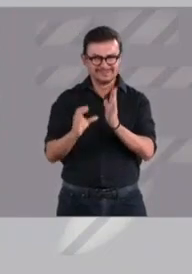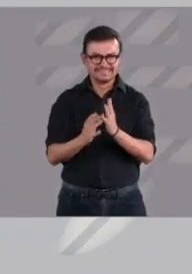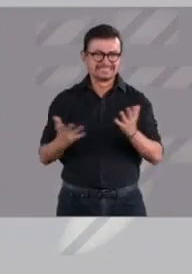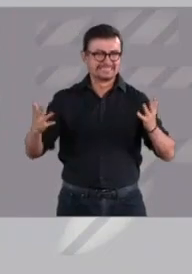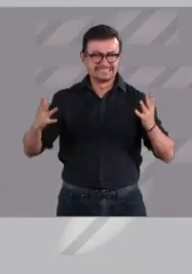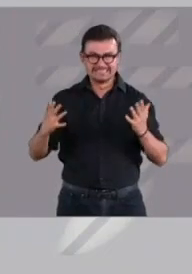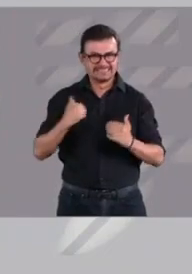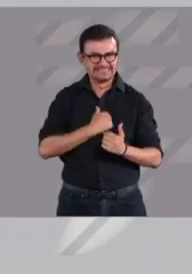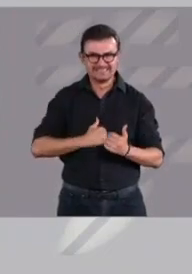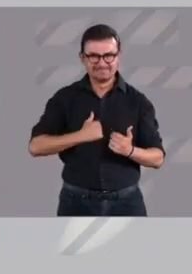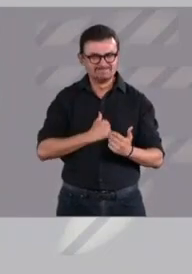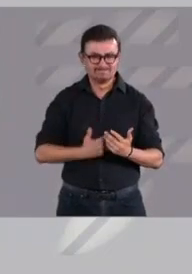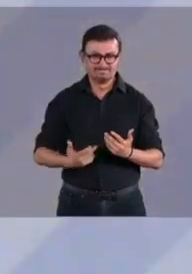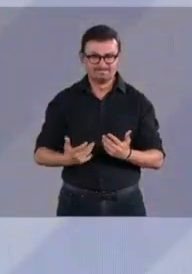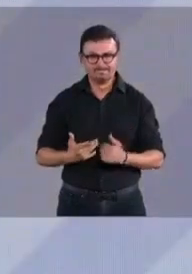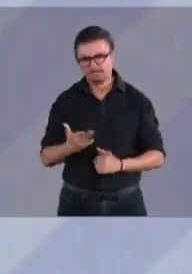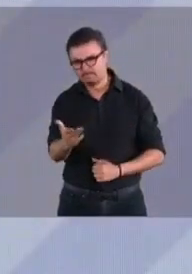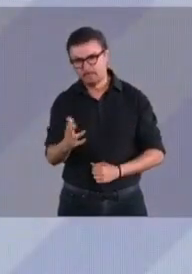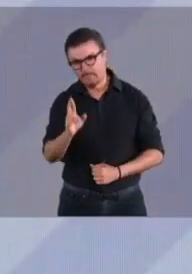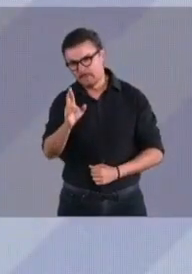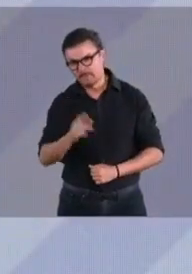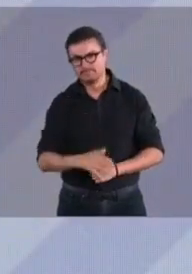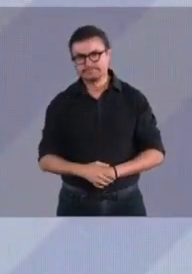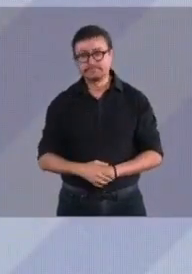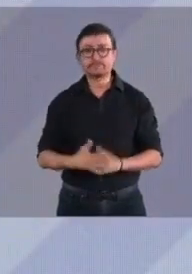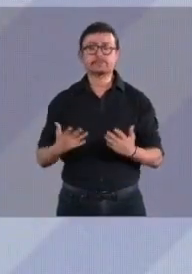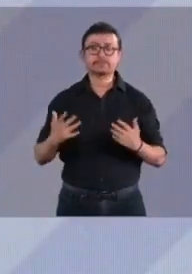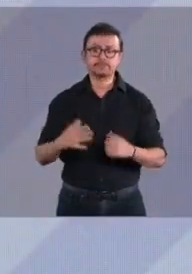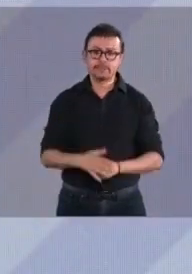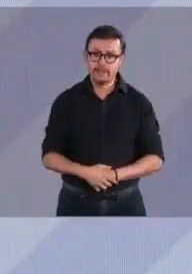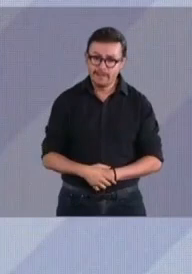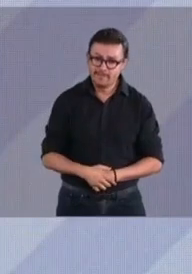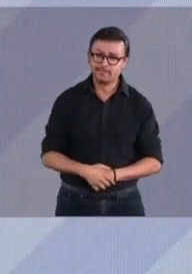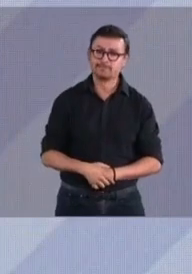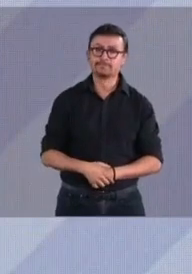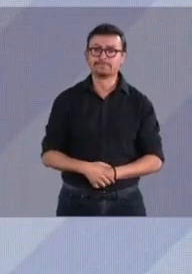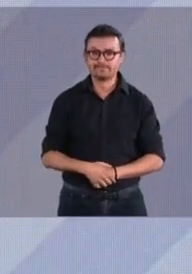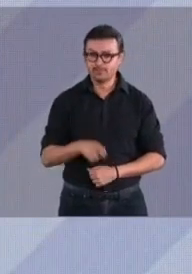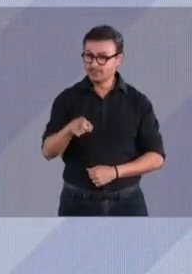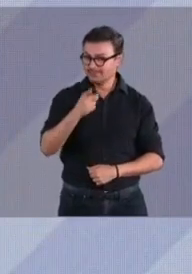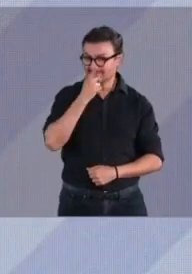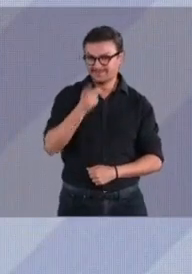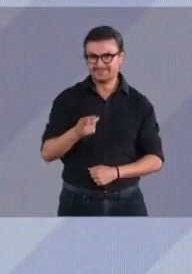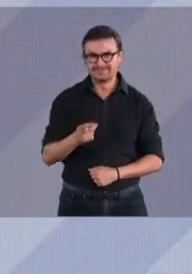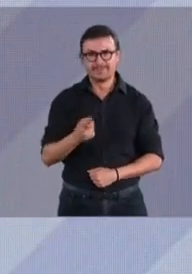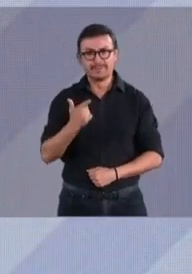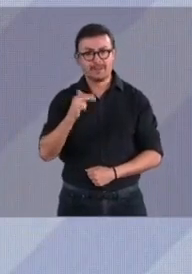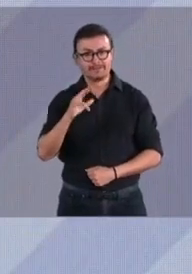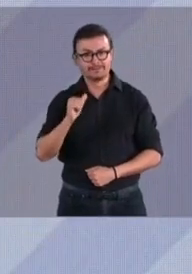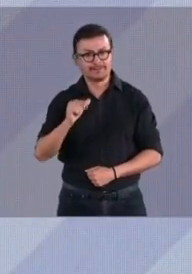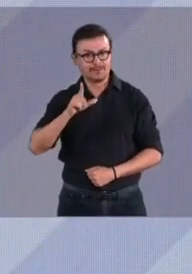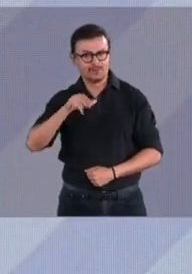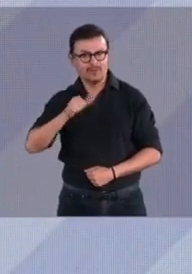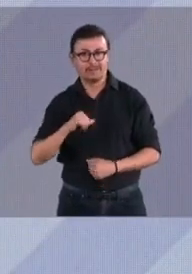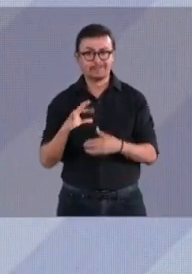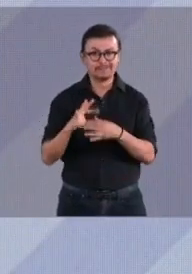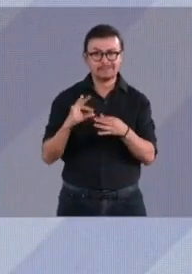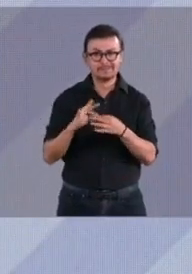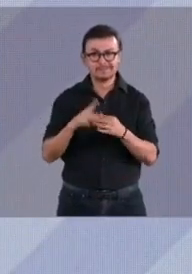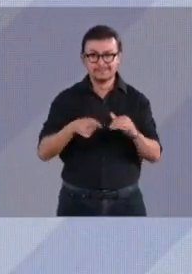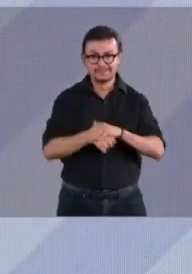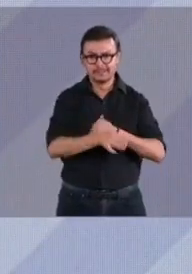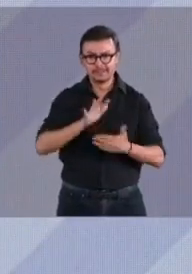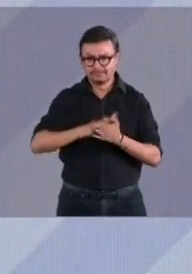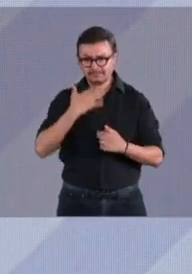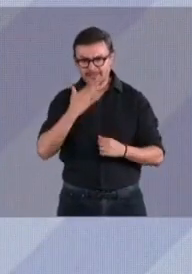Xochitl Galvez, adelante. Ahora resulta que los dichos para meter a la cárcel a la García Luna sí son válidos y cuando se trata de su gobierno